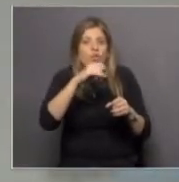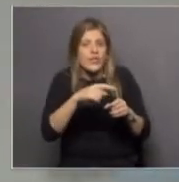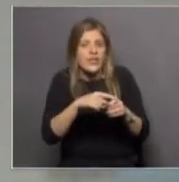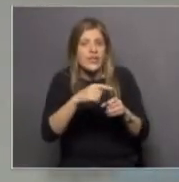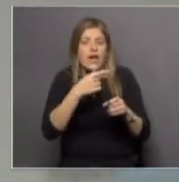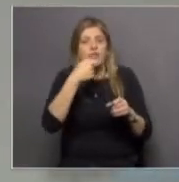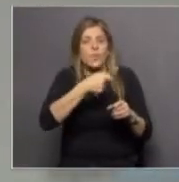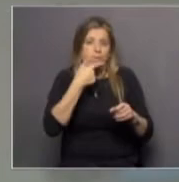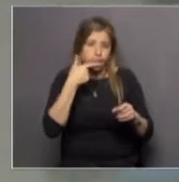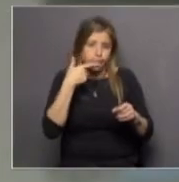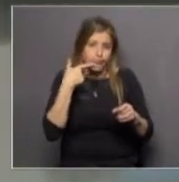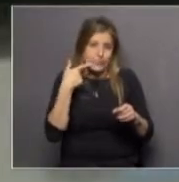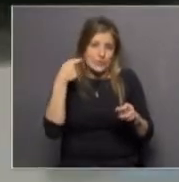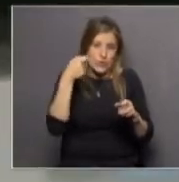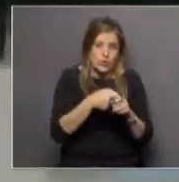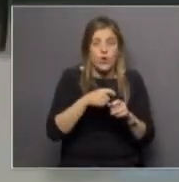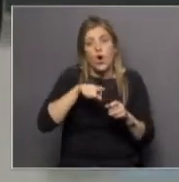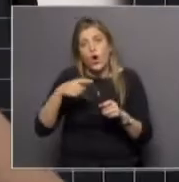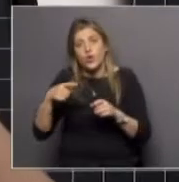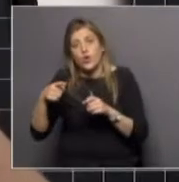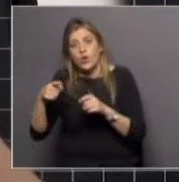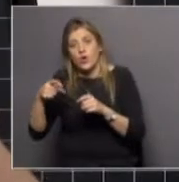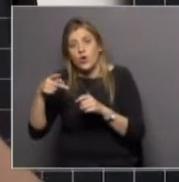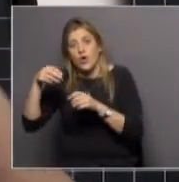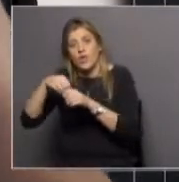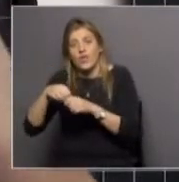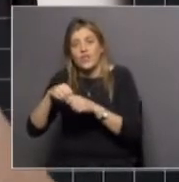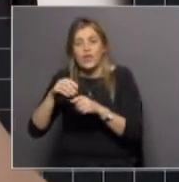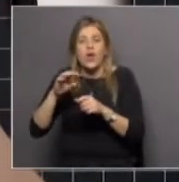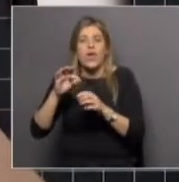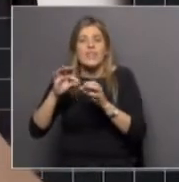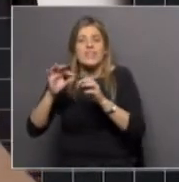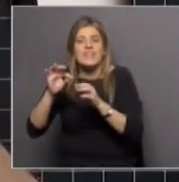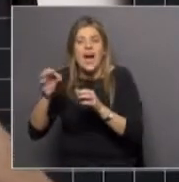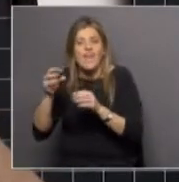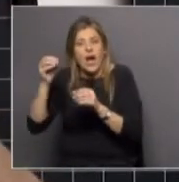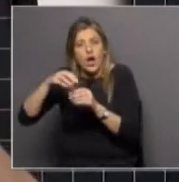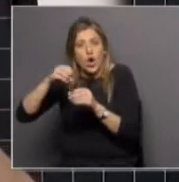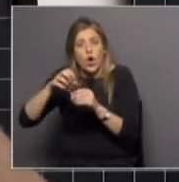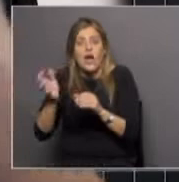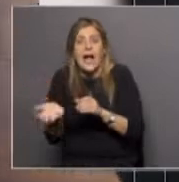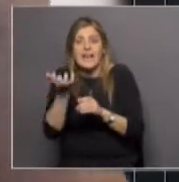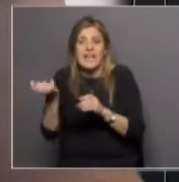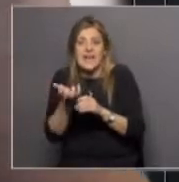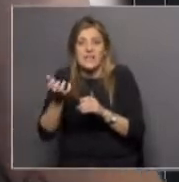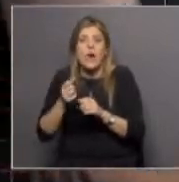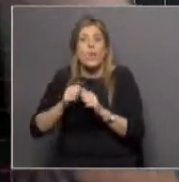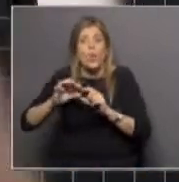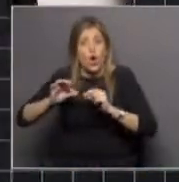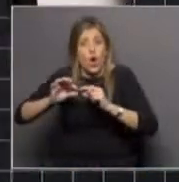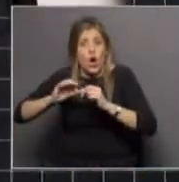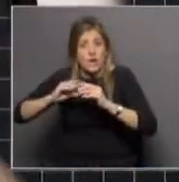saborizantes y después hay un segundo grupo que se llaman productos de tabaco calentado que si utilizan tabaco hojas de tabaco